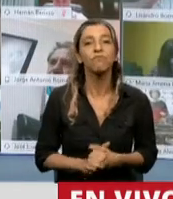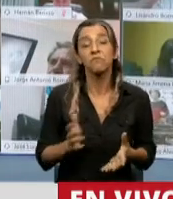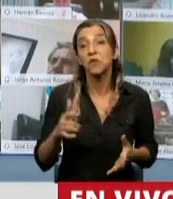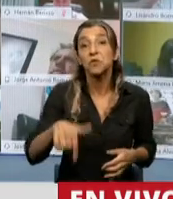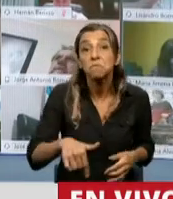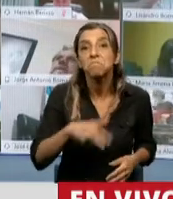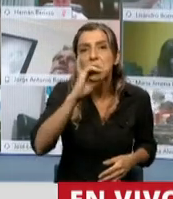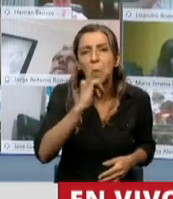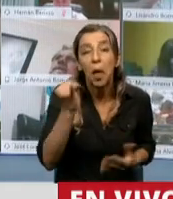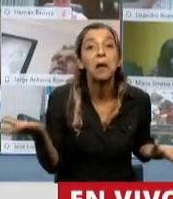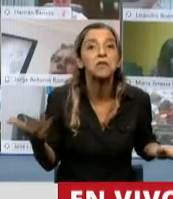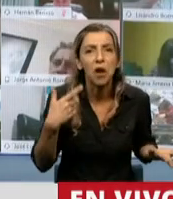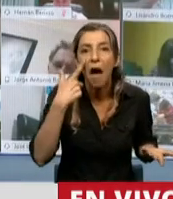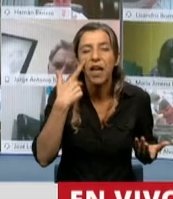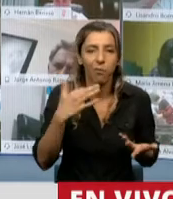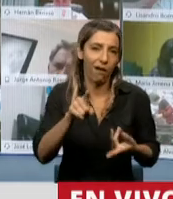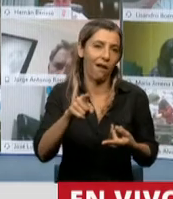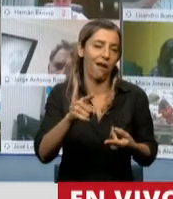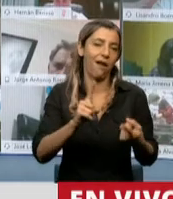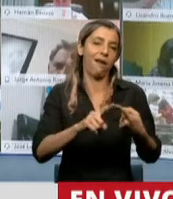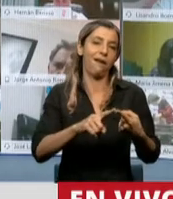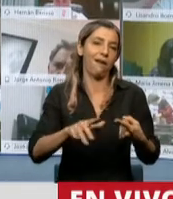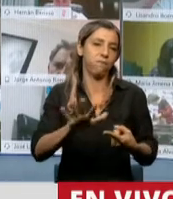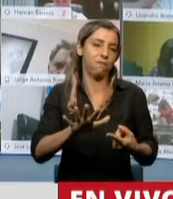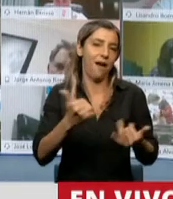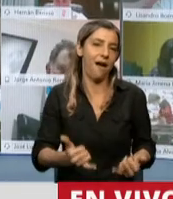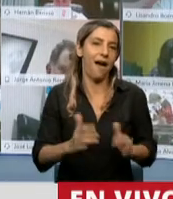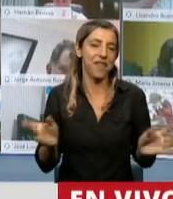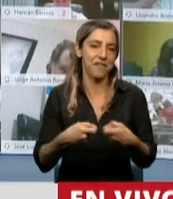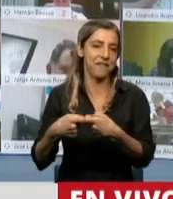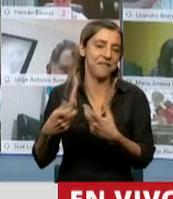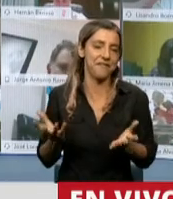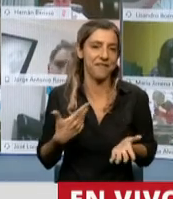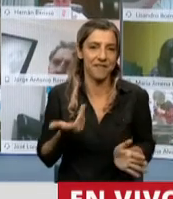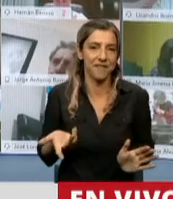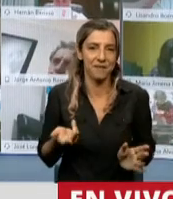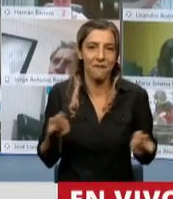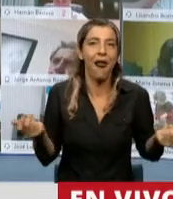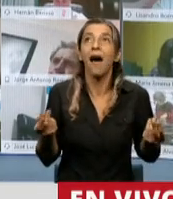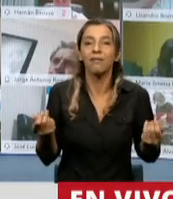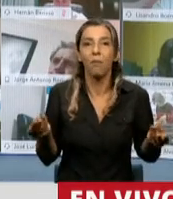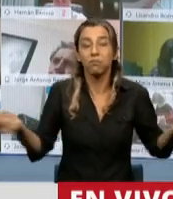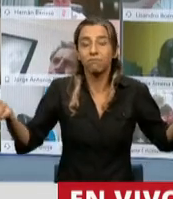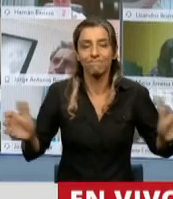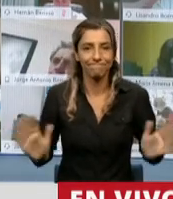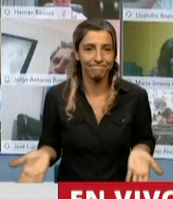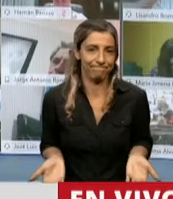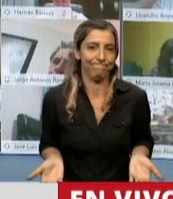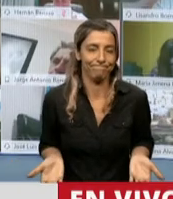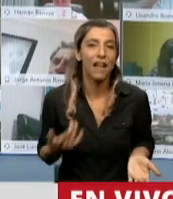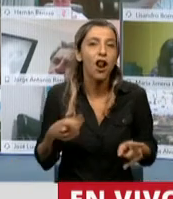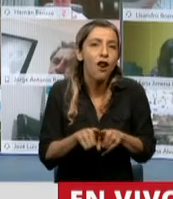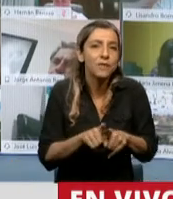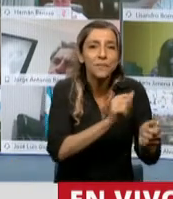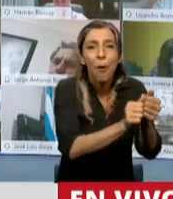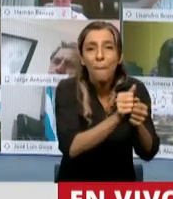explicación algún día sobre la complicidad con la fuga de divisas. Y tenemos, además, empresas nacionales con